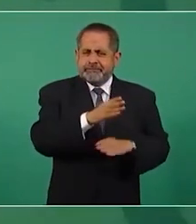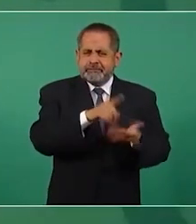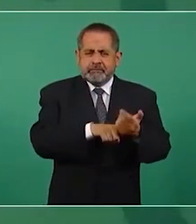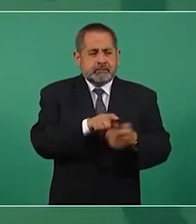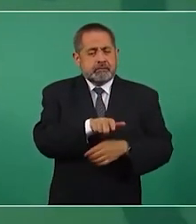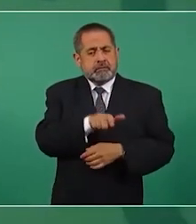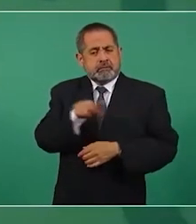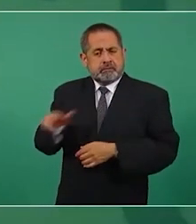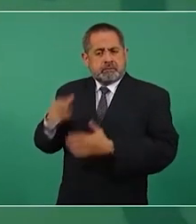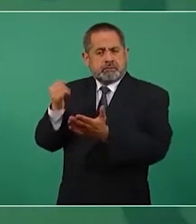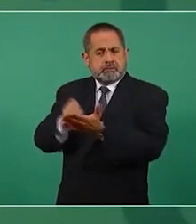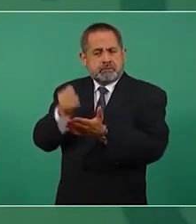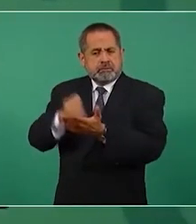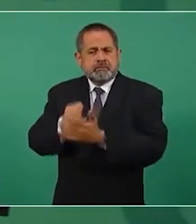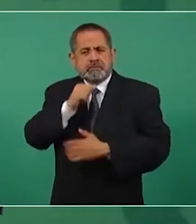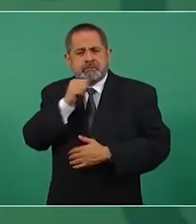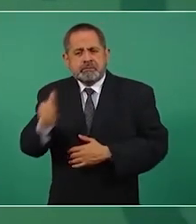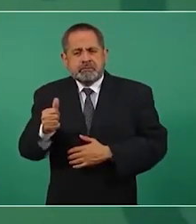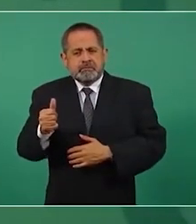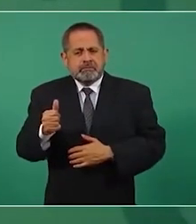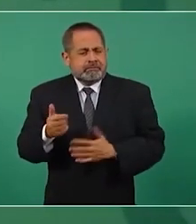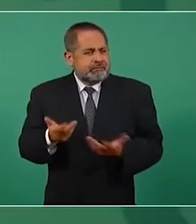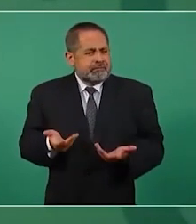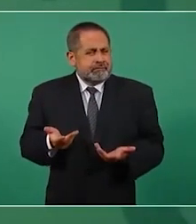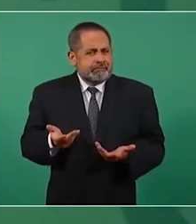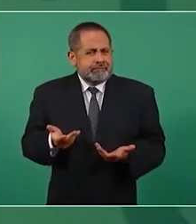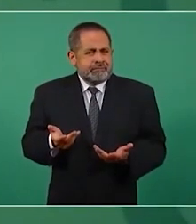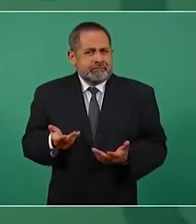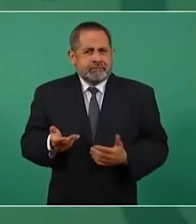no pagaban impuestos